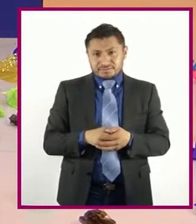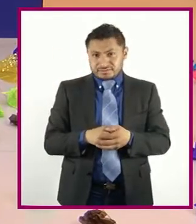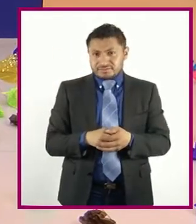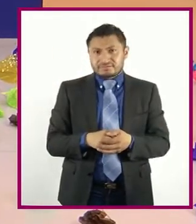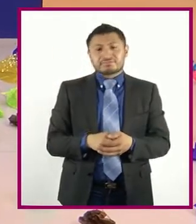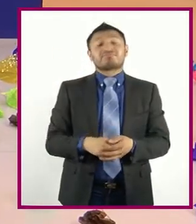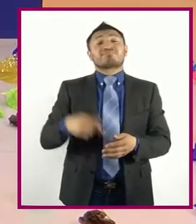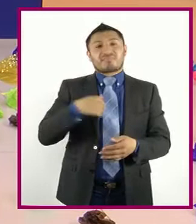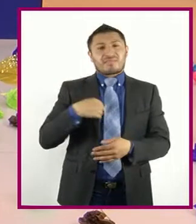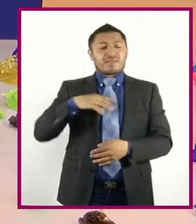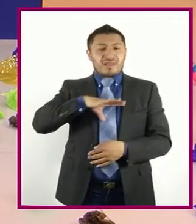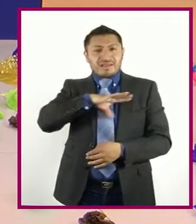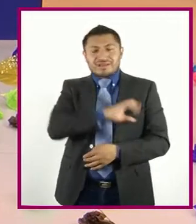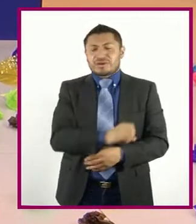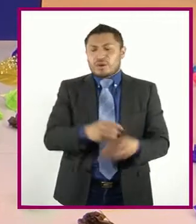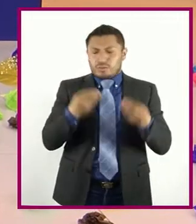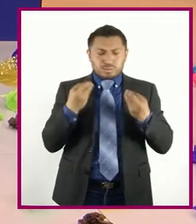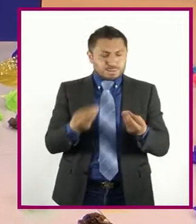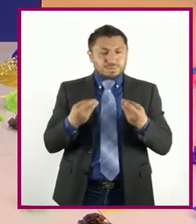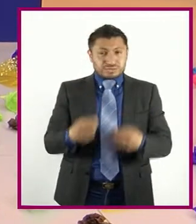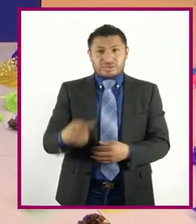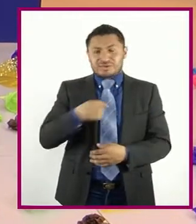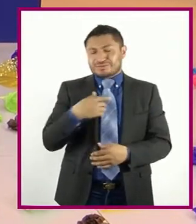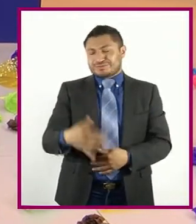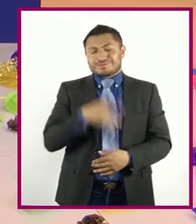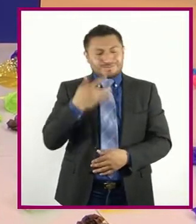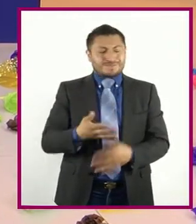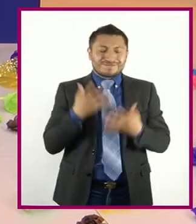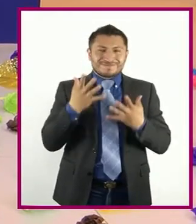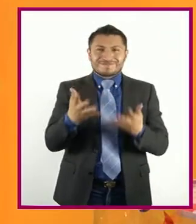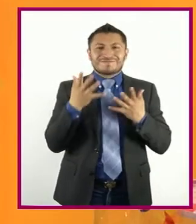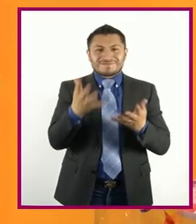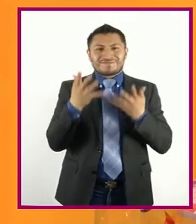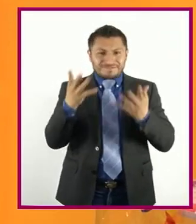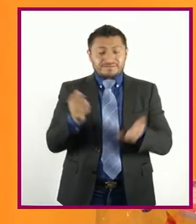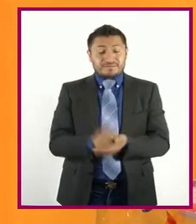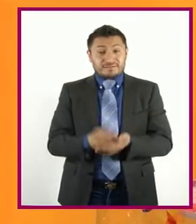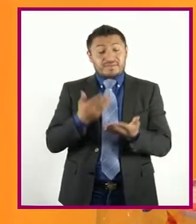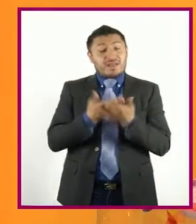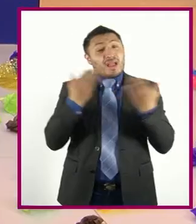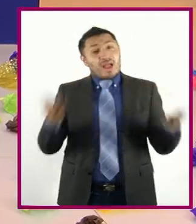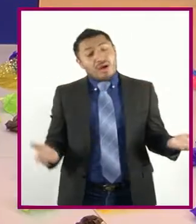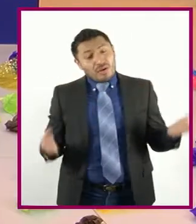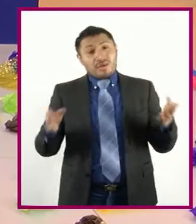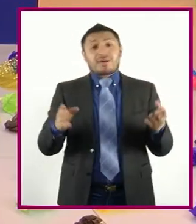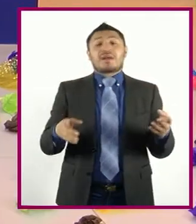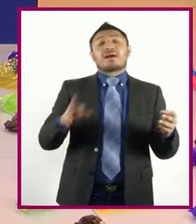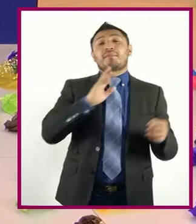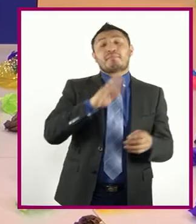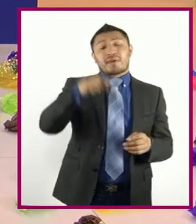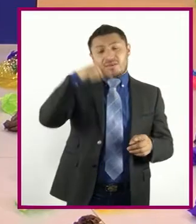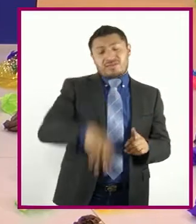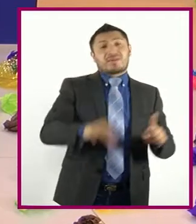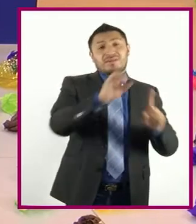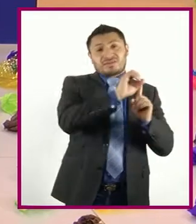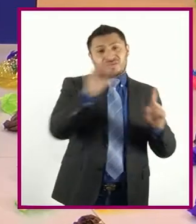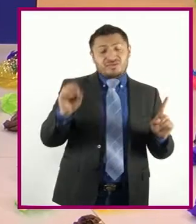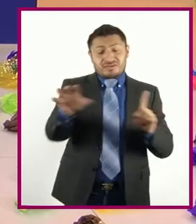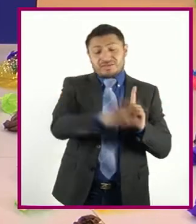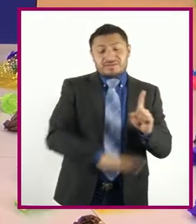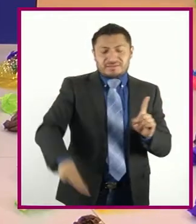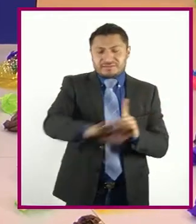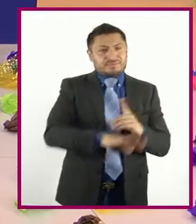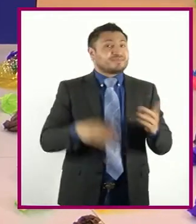A mí me gustó Mucho Y me inspiró Ahora ¿Qué les parece Si organizamos Todos estos